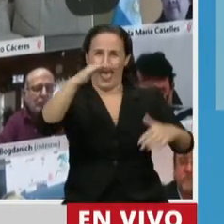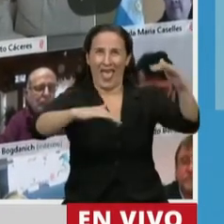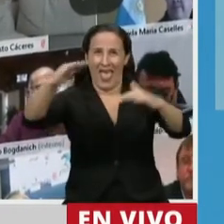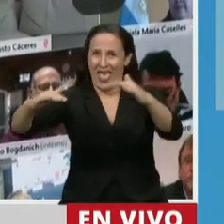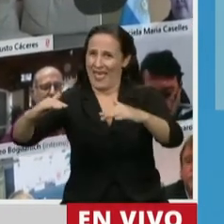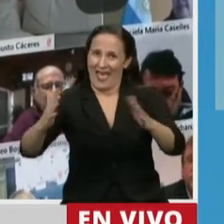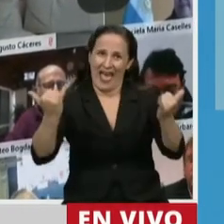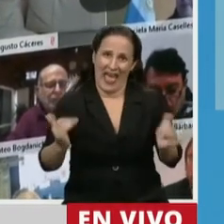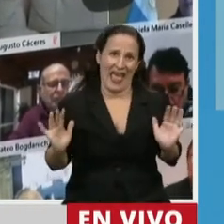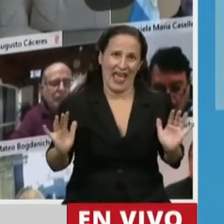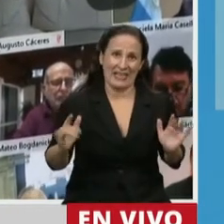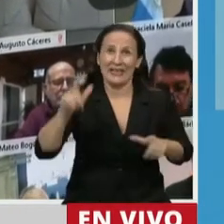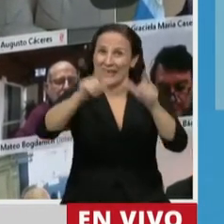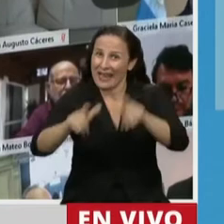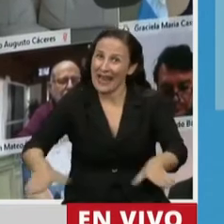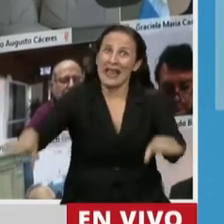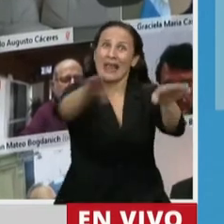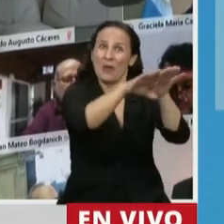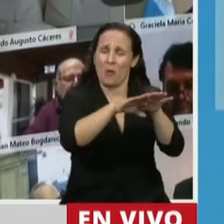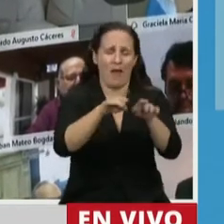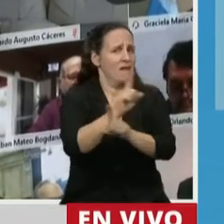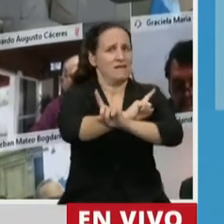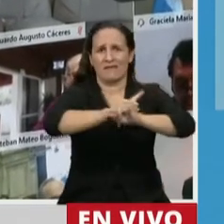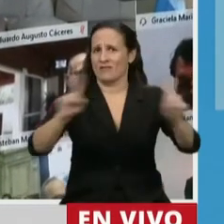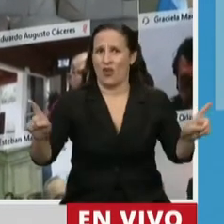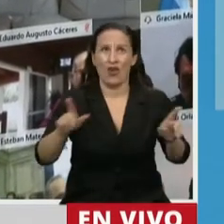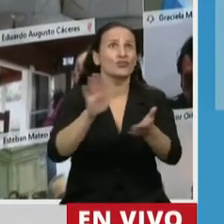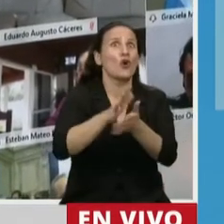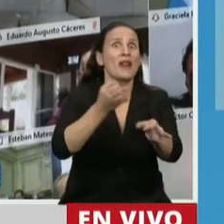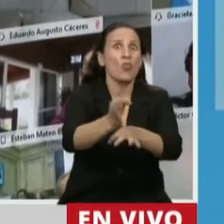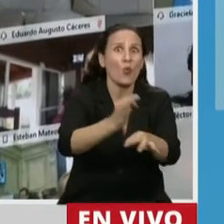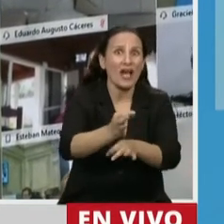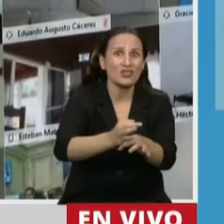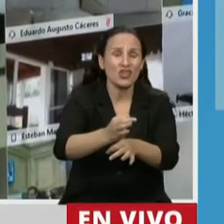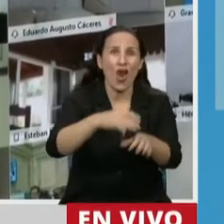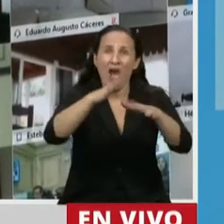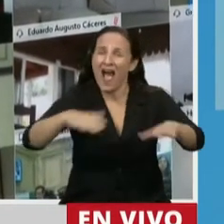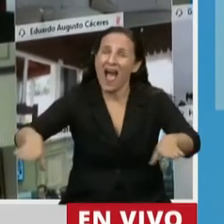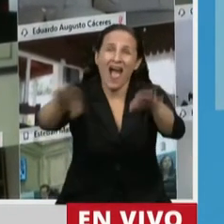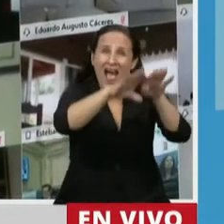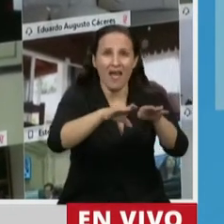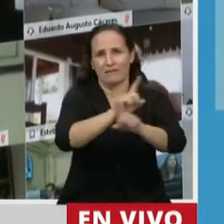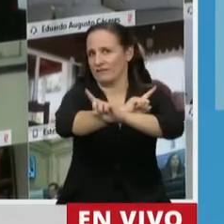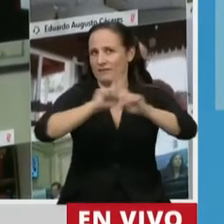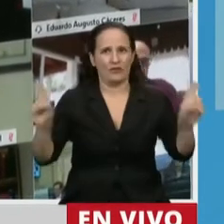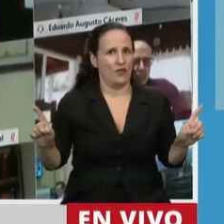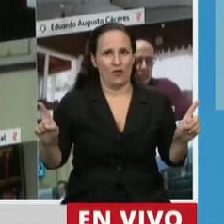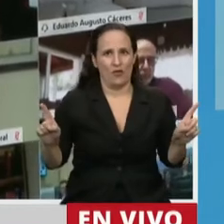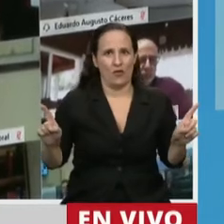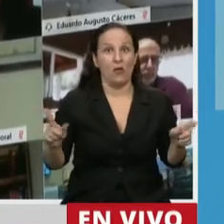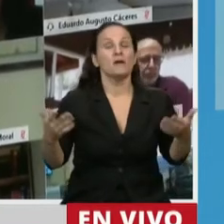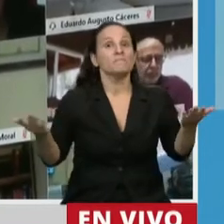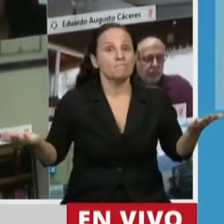la educación, no llegamos en la misma posición a la hora de educarnos. Y esto cobra